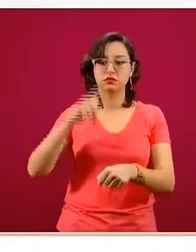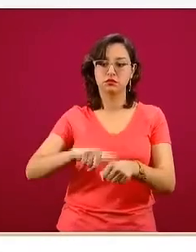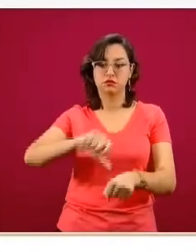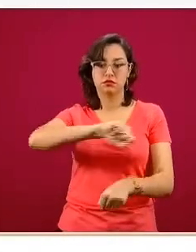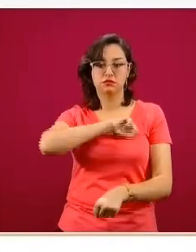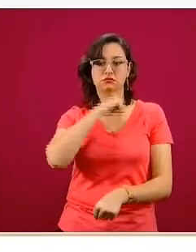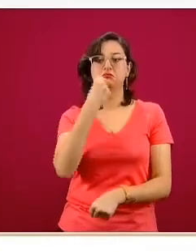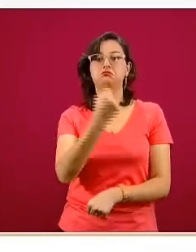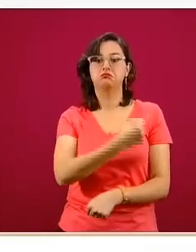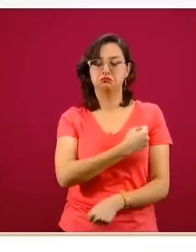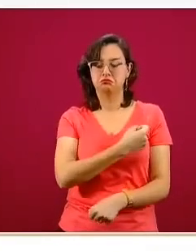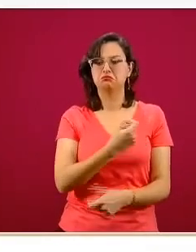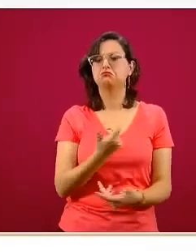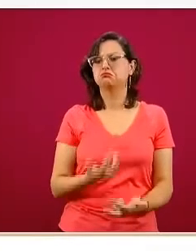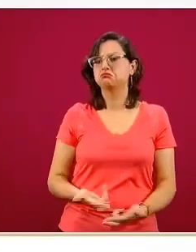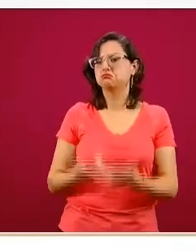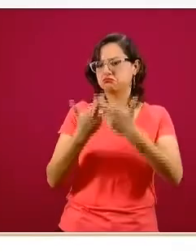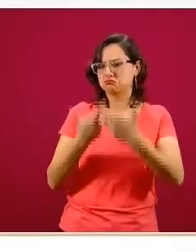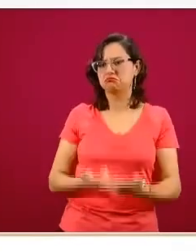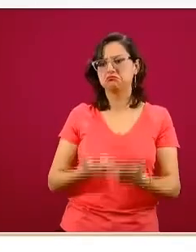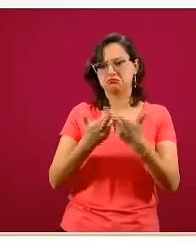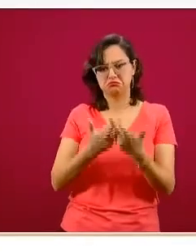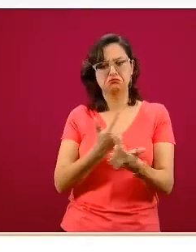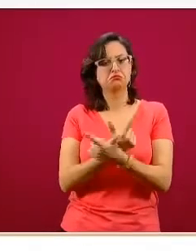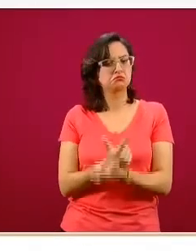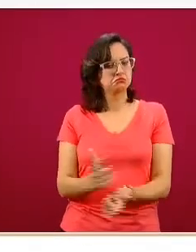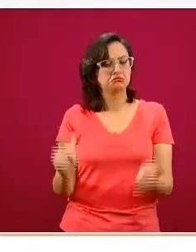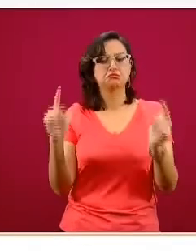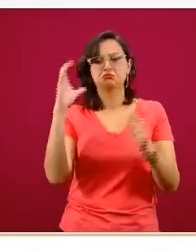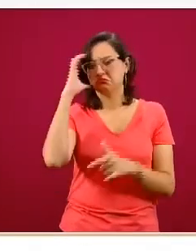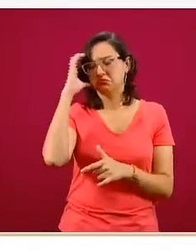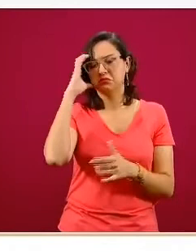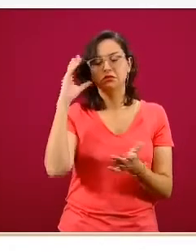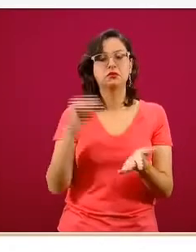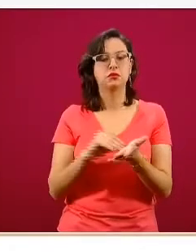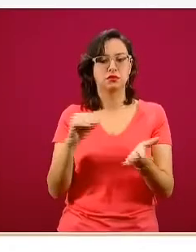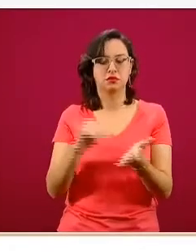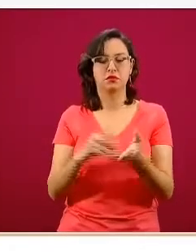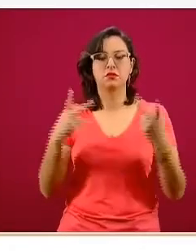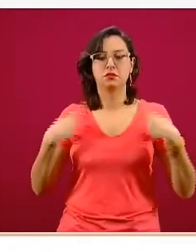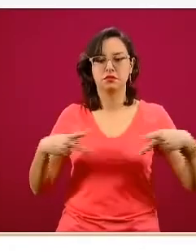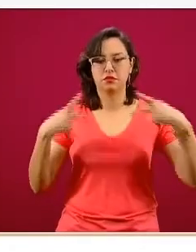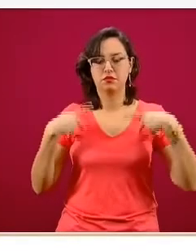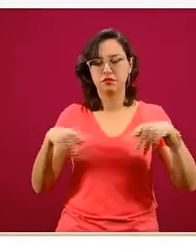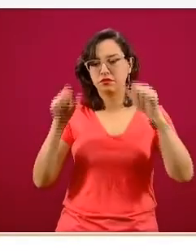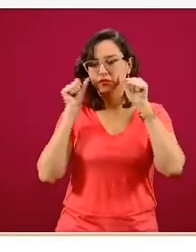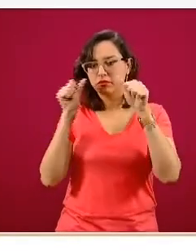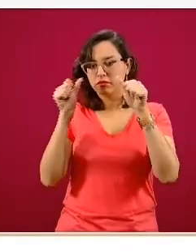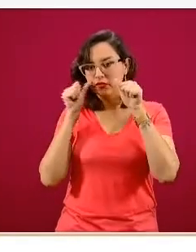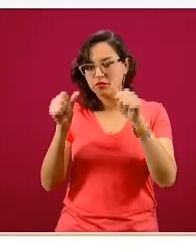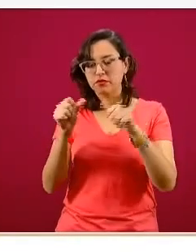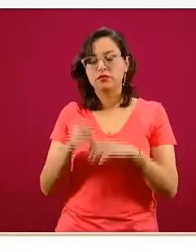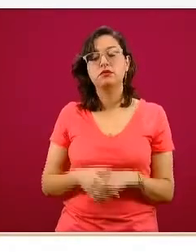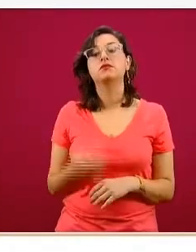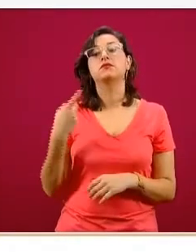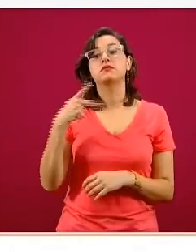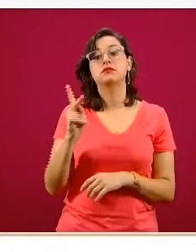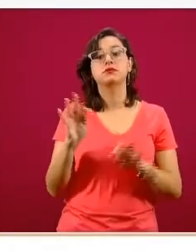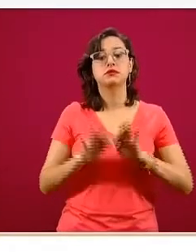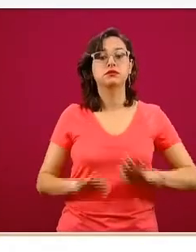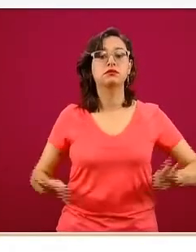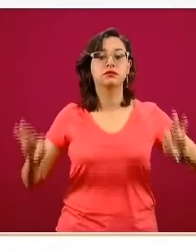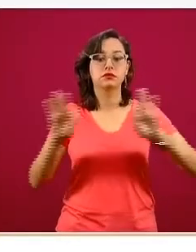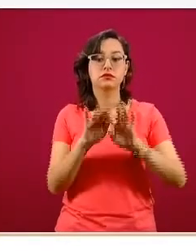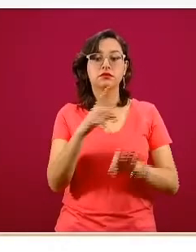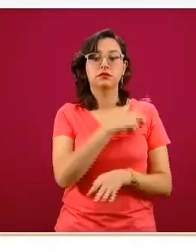hay todavía disponibilidad de camas para poder atender este tipo de pacientes, pero sí es importante